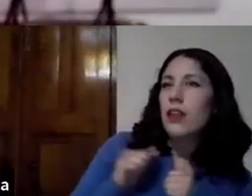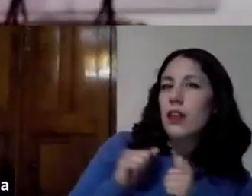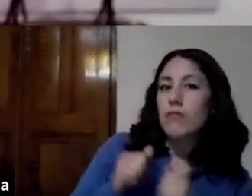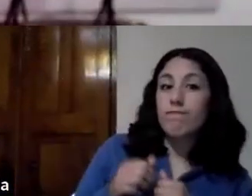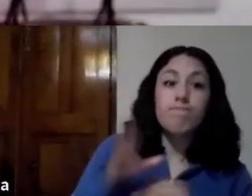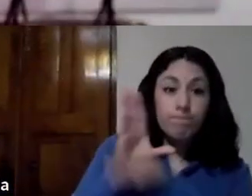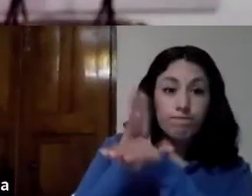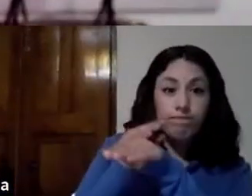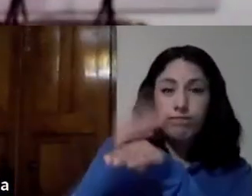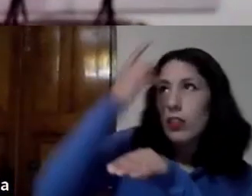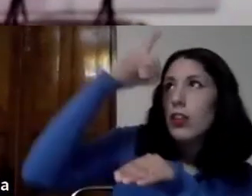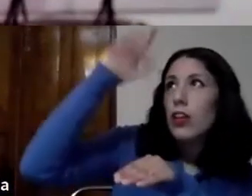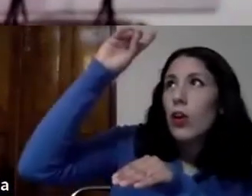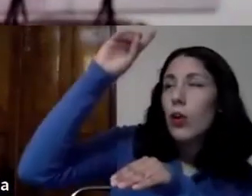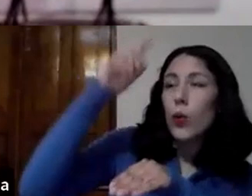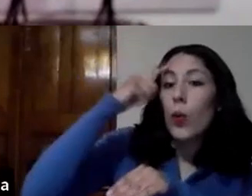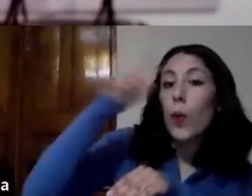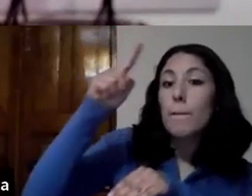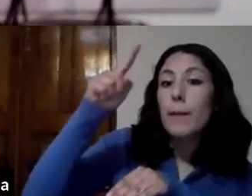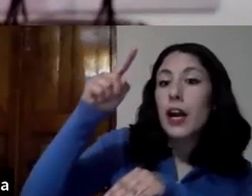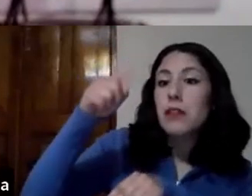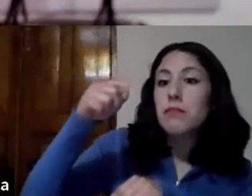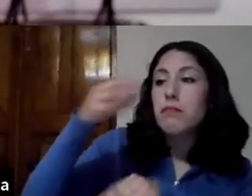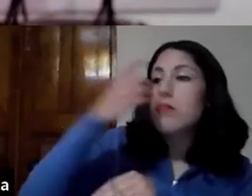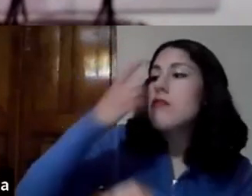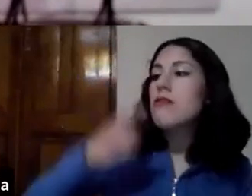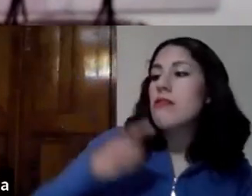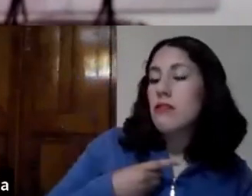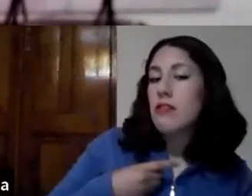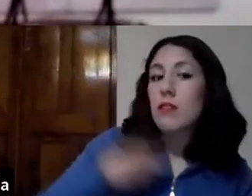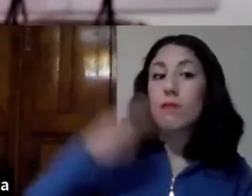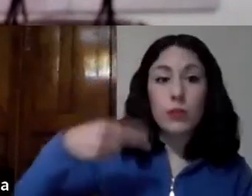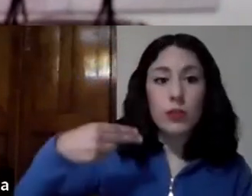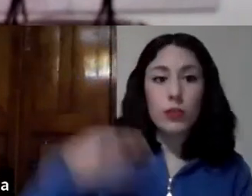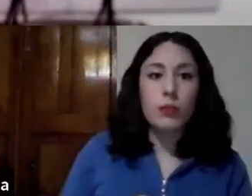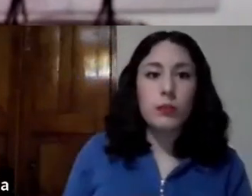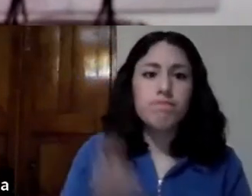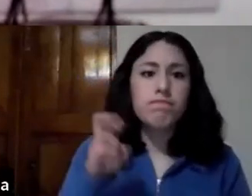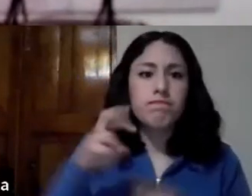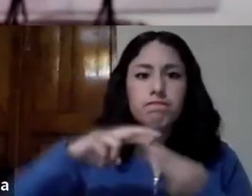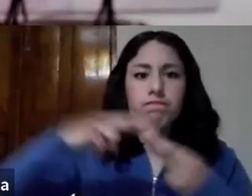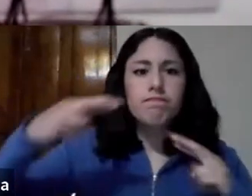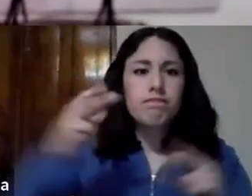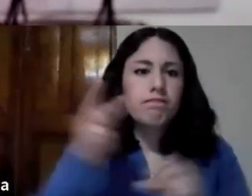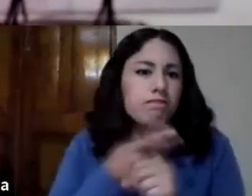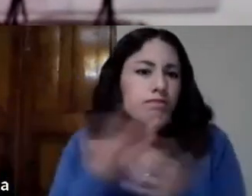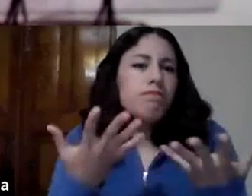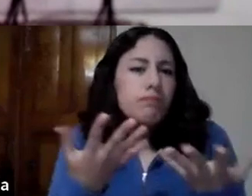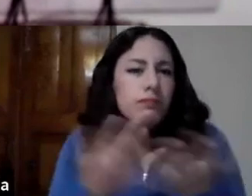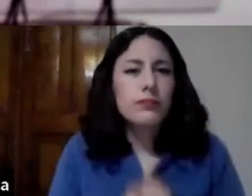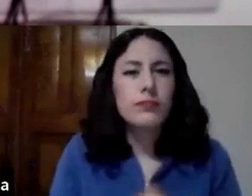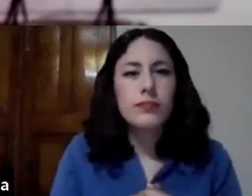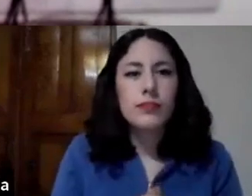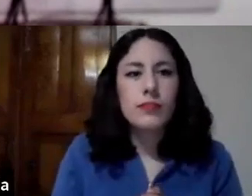nombre en esa relación encontramos no solamente